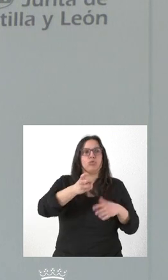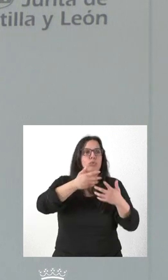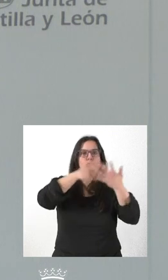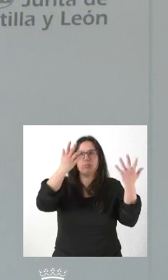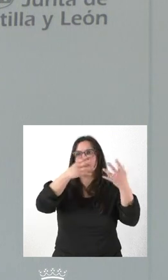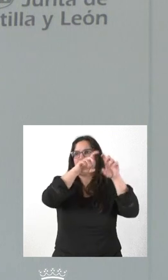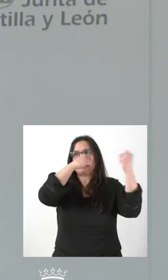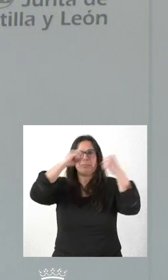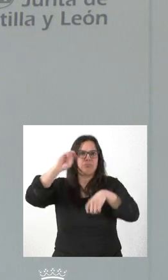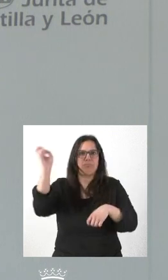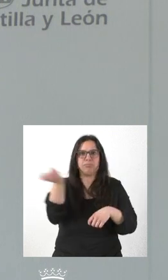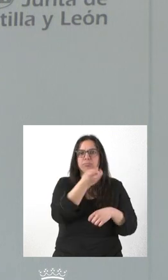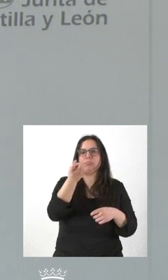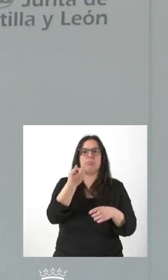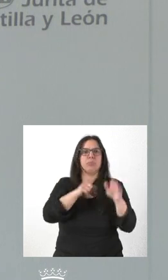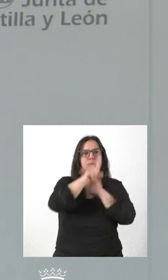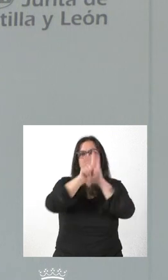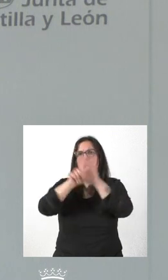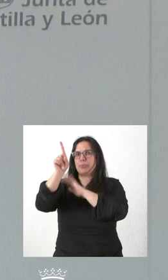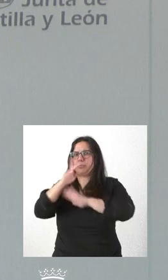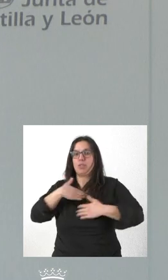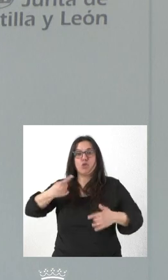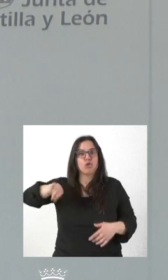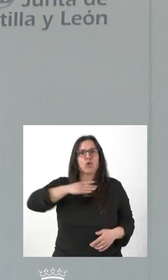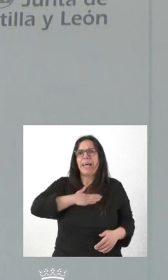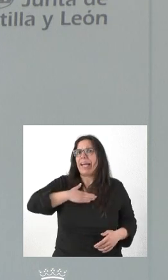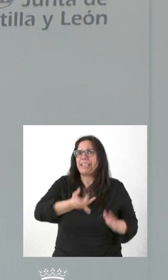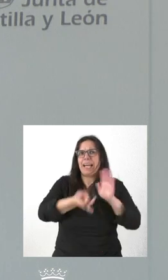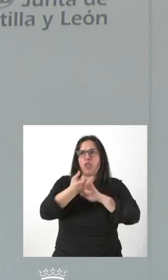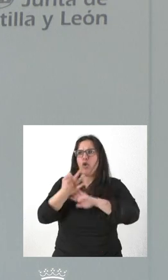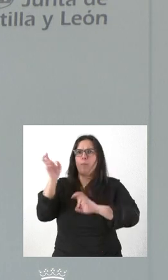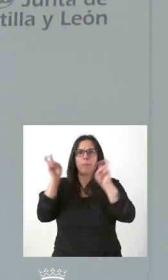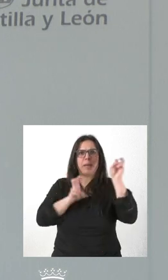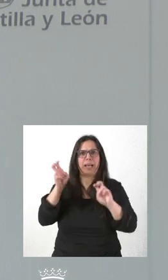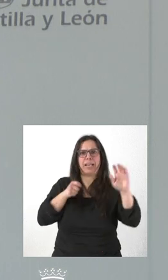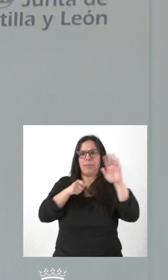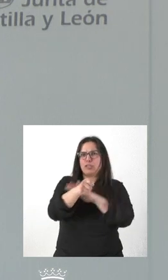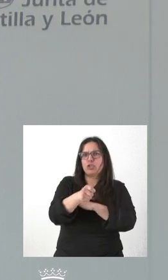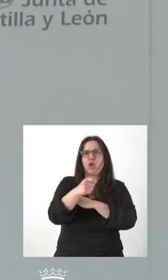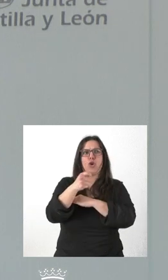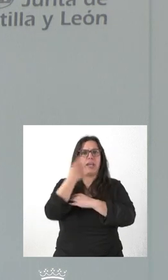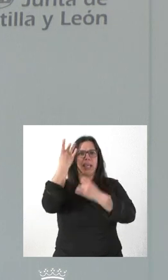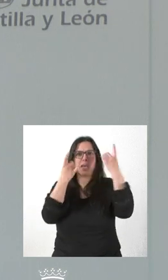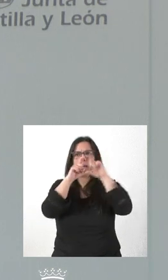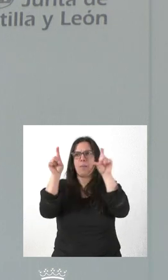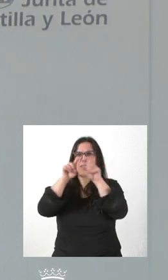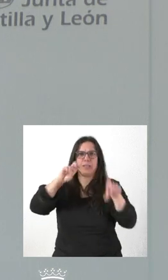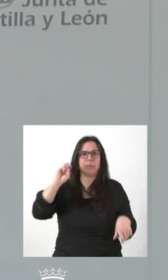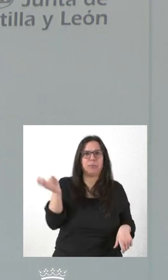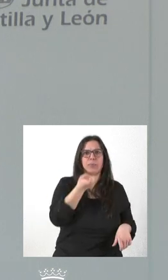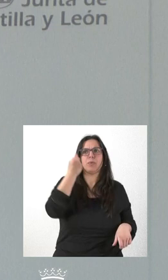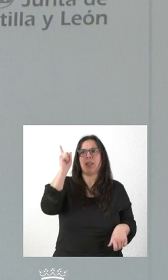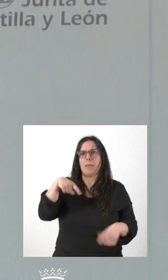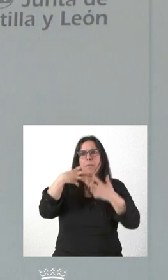otras instituciones que se pueden desarrollar y estamos encantados que se invierta en Castilla y León, que haya mucha iniciativa empresarial también en materia de